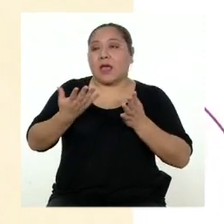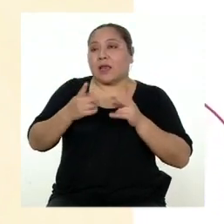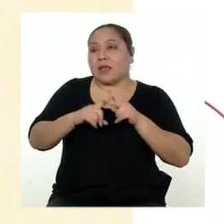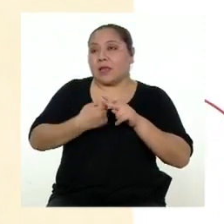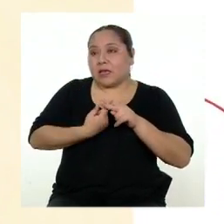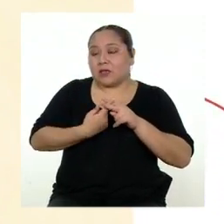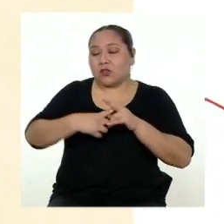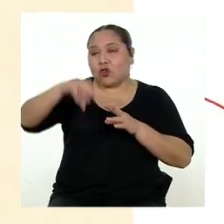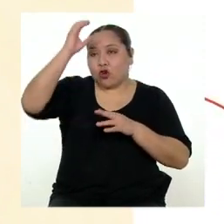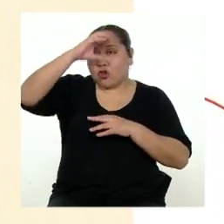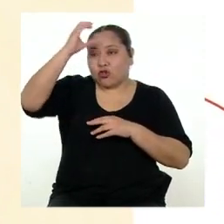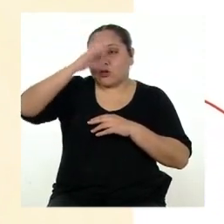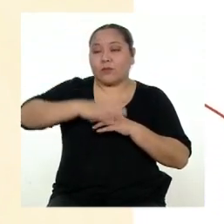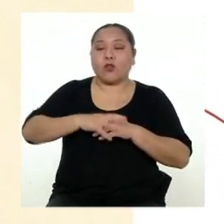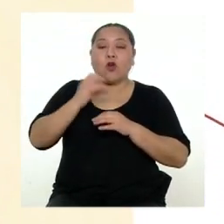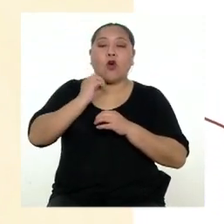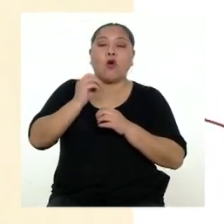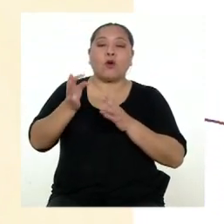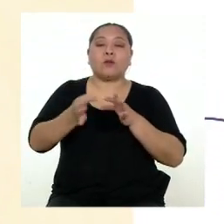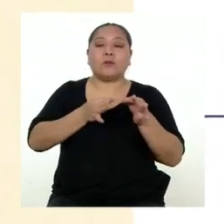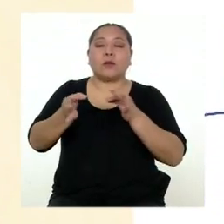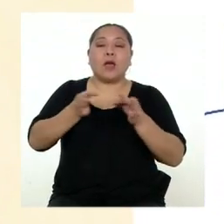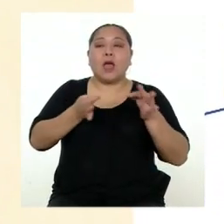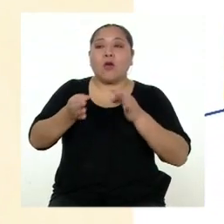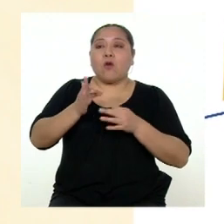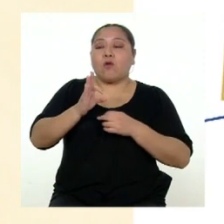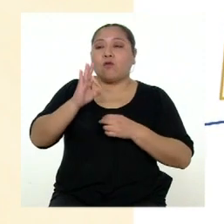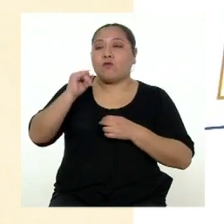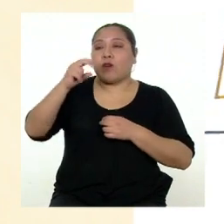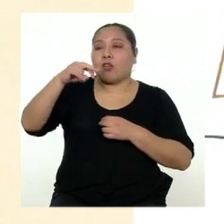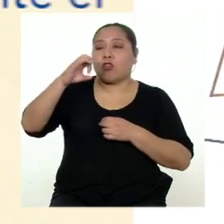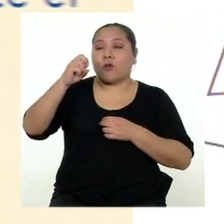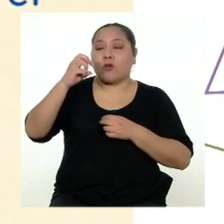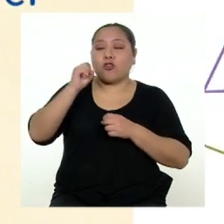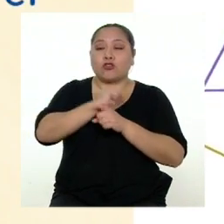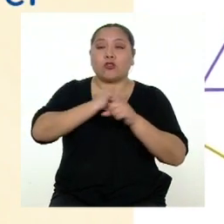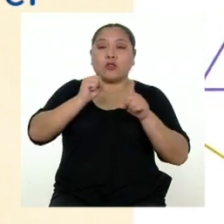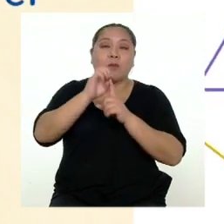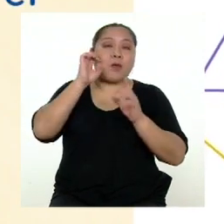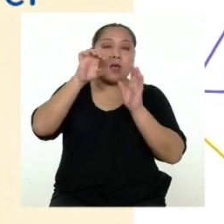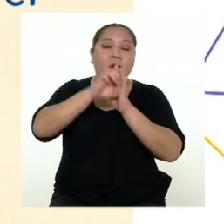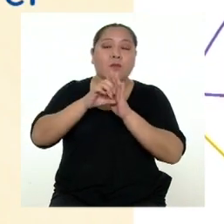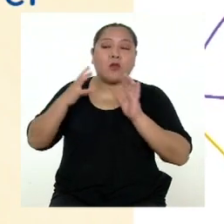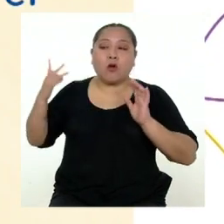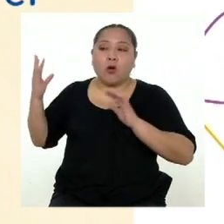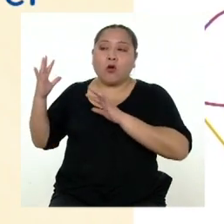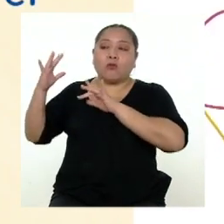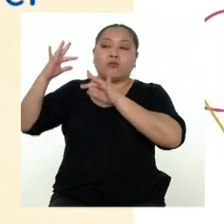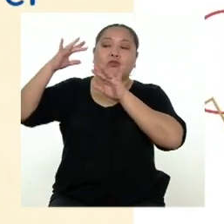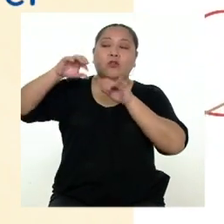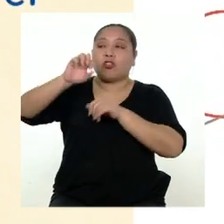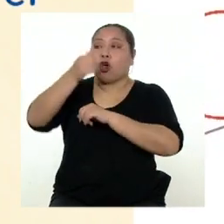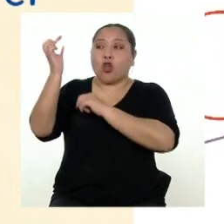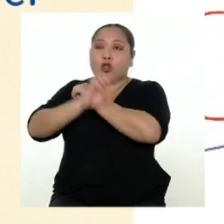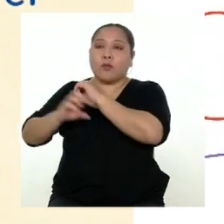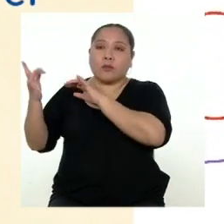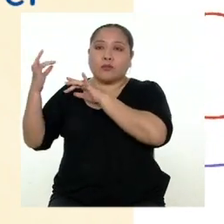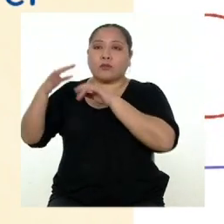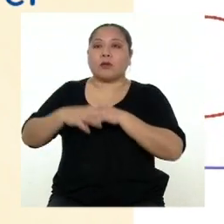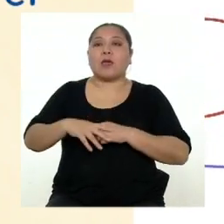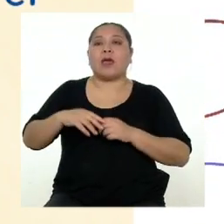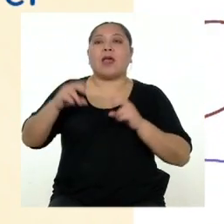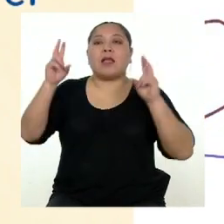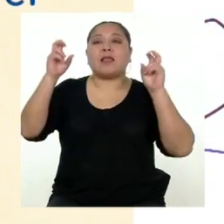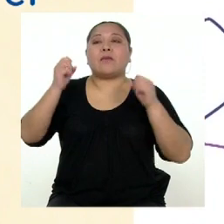concepto o explicar un fenómeno social como la migración. Nuestro tema es cómo convivir en familia durante el aislamiento social.